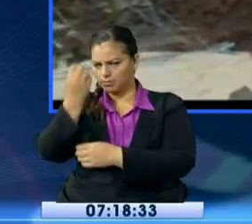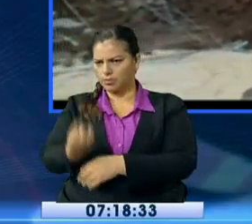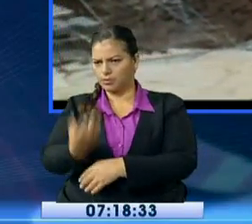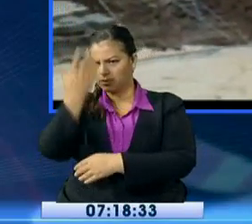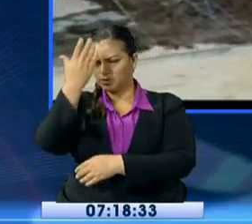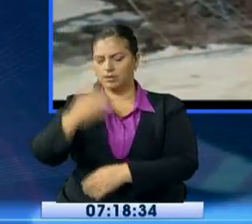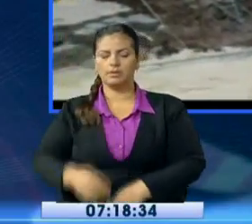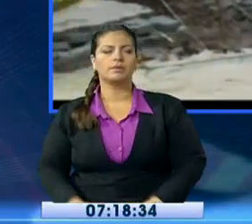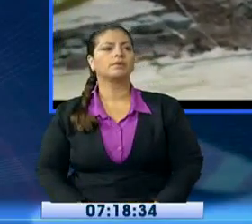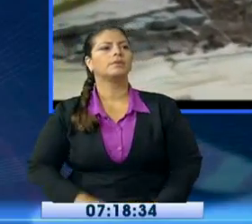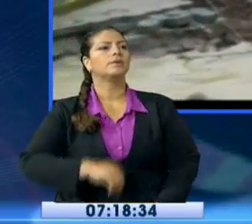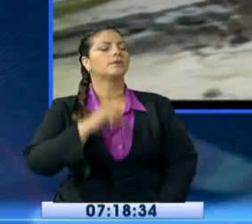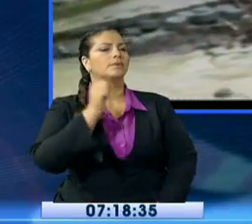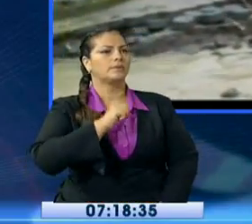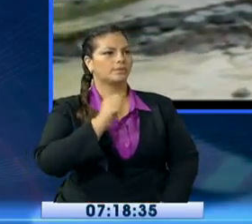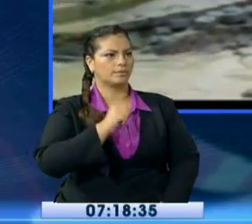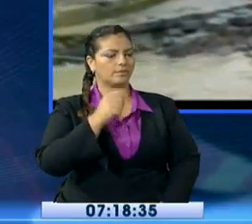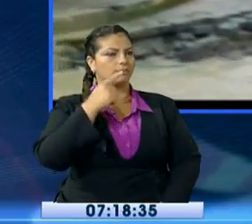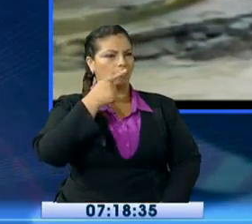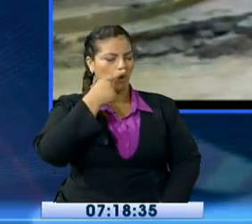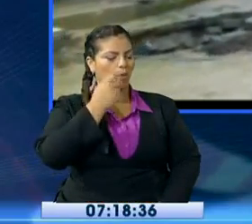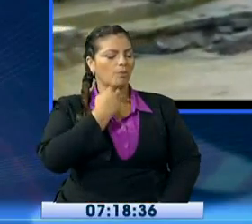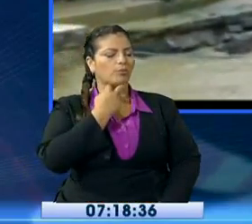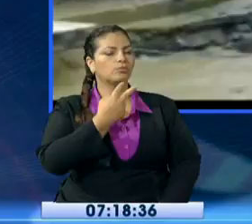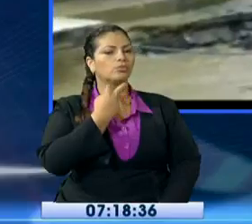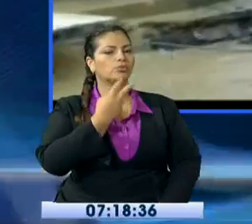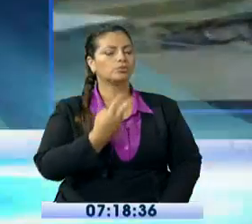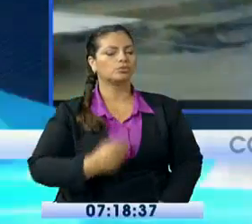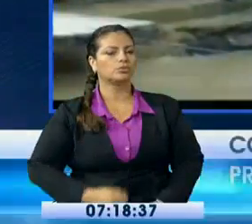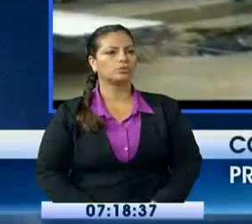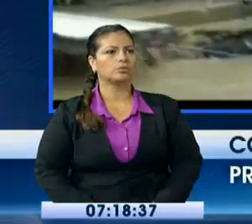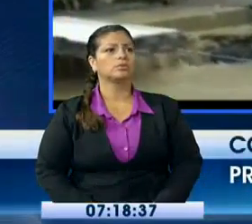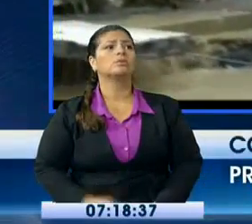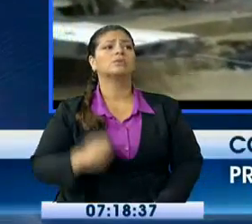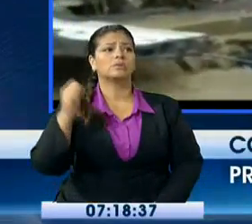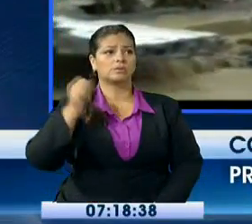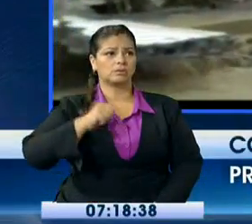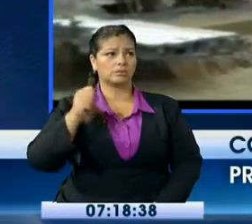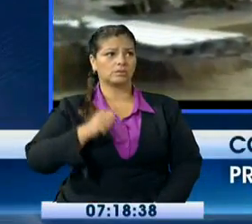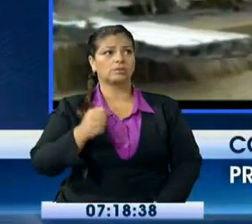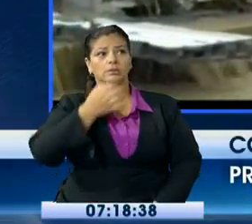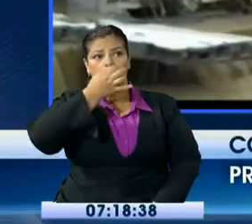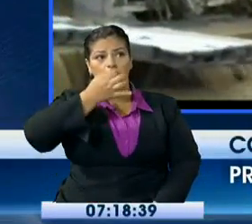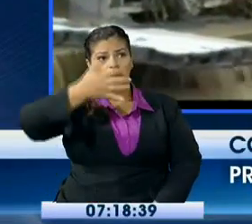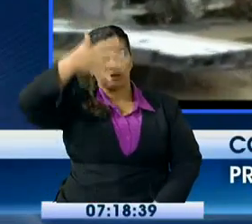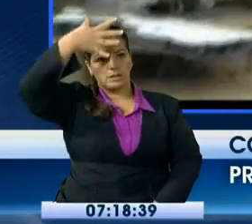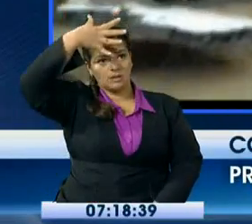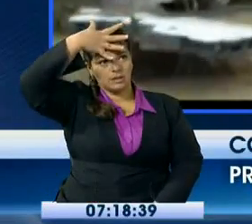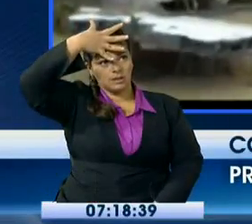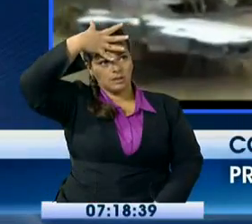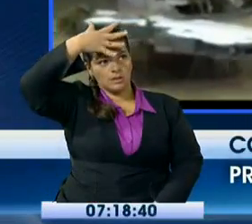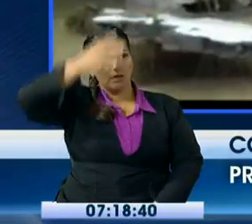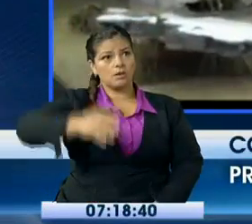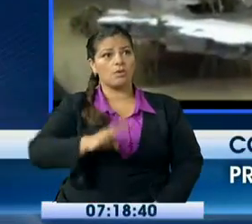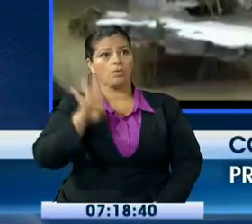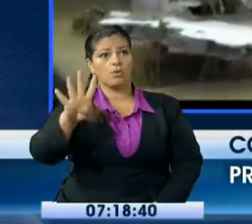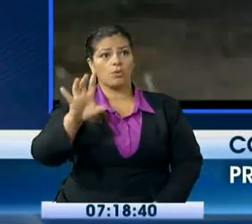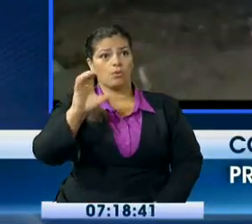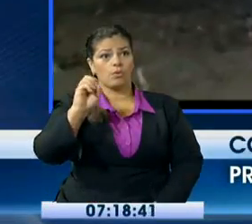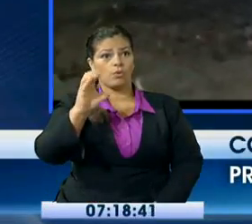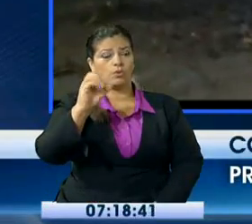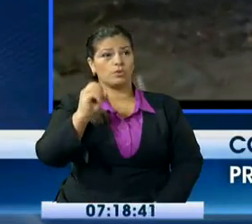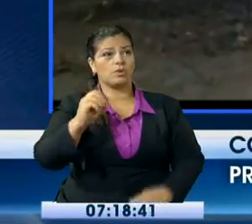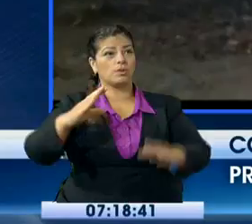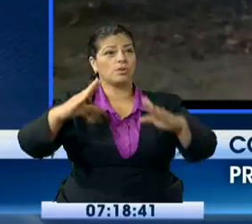Bueno, lamentando informar, en Santo Domingo se fueron al piso con el terremoto más de 400 viviendas y estábamos en